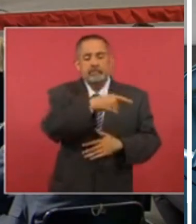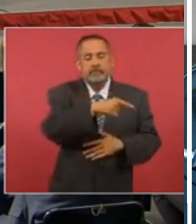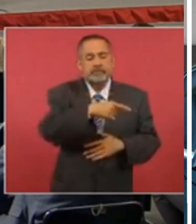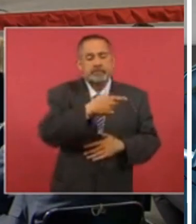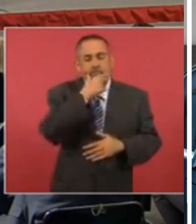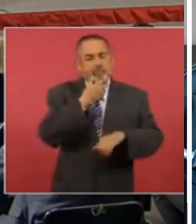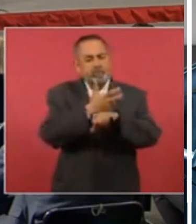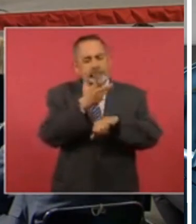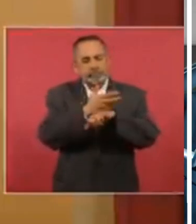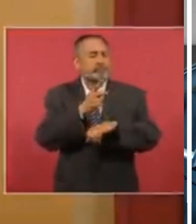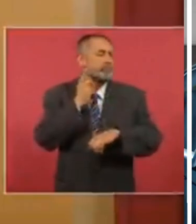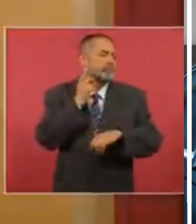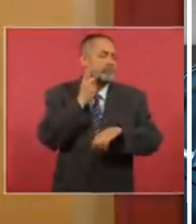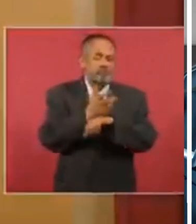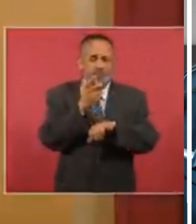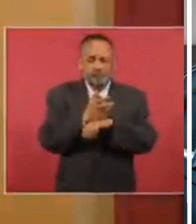Estados Unidos